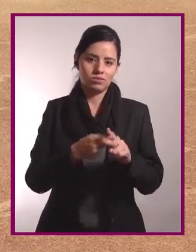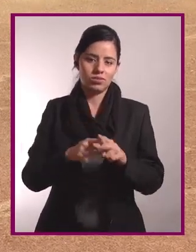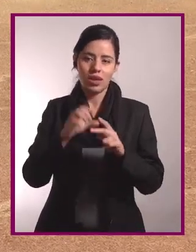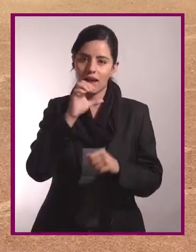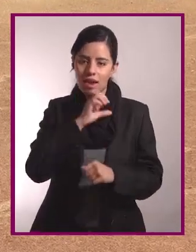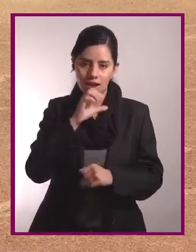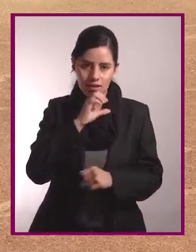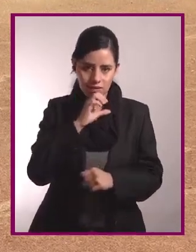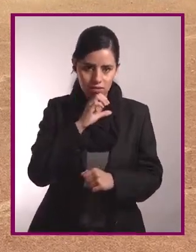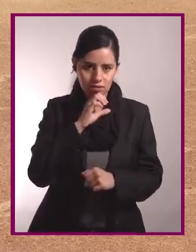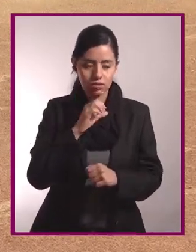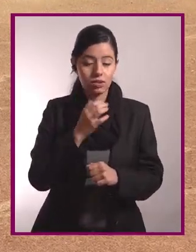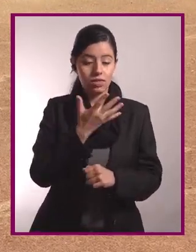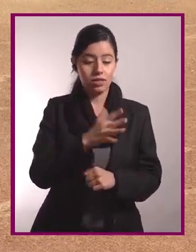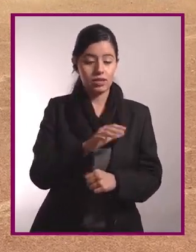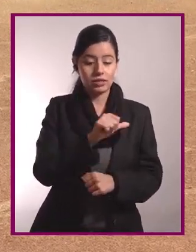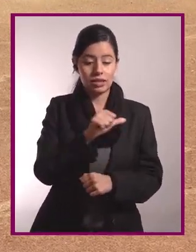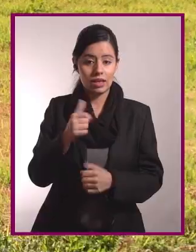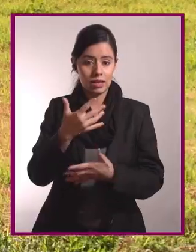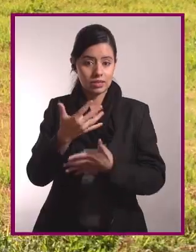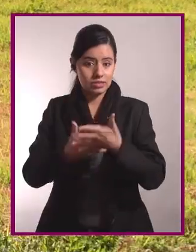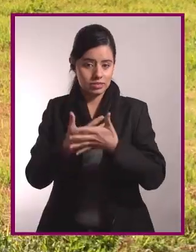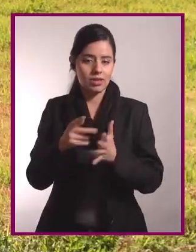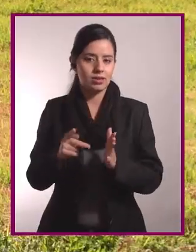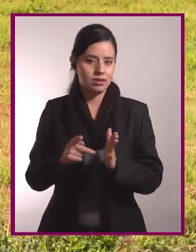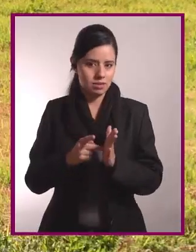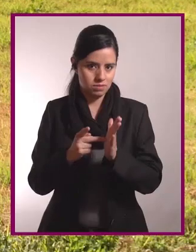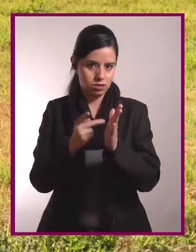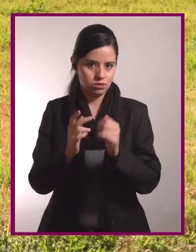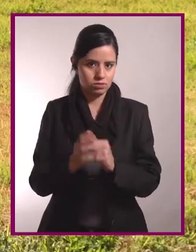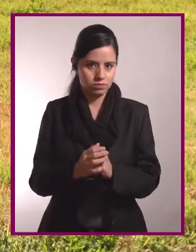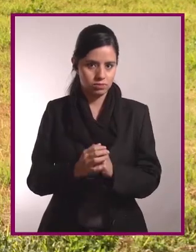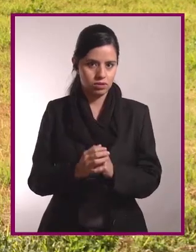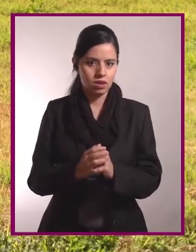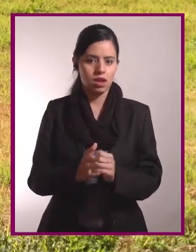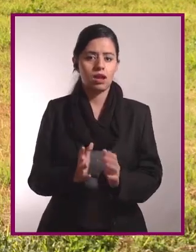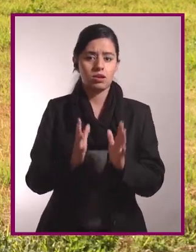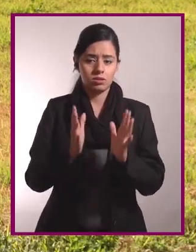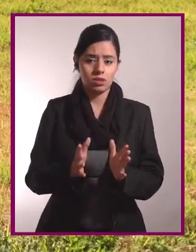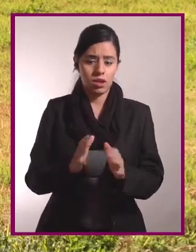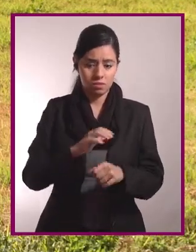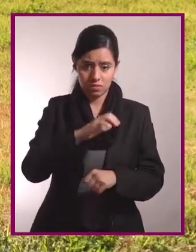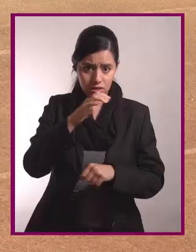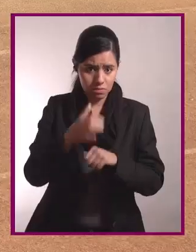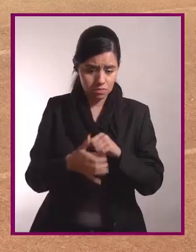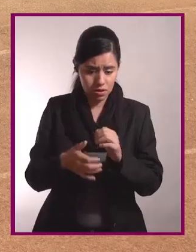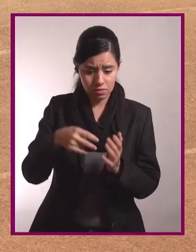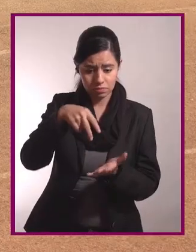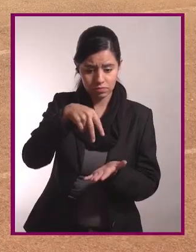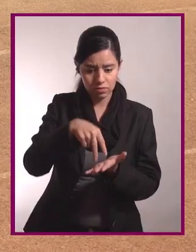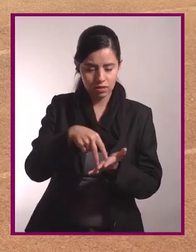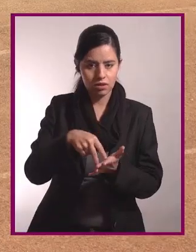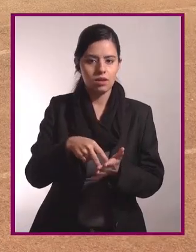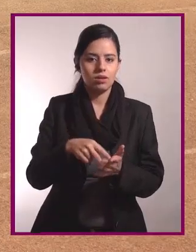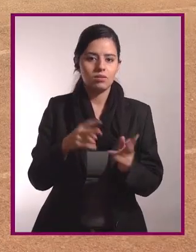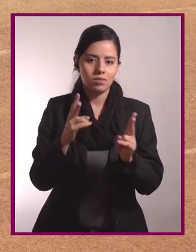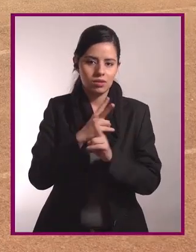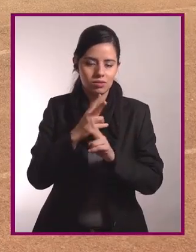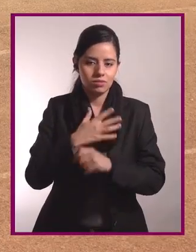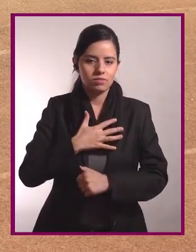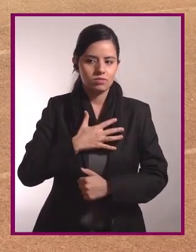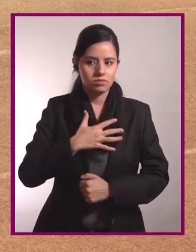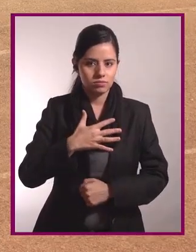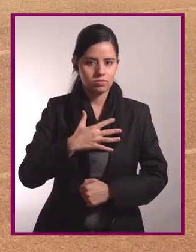Empezamos a entrar en calor. Y lo hacemos de 10 a 15 repeticiones. Una vez que volvemos a la calma,